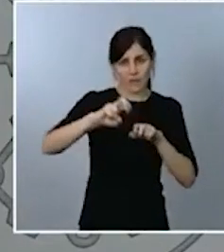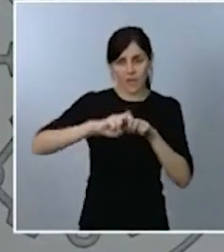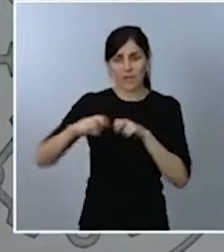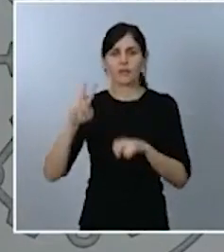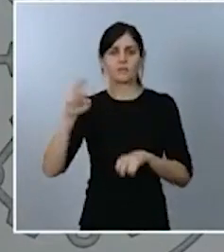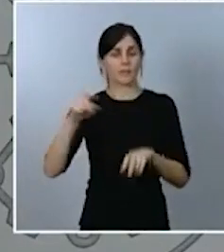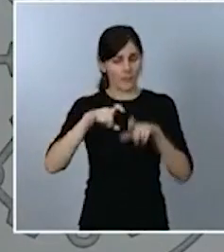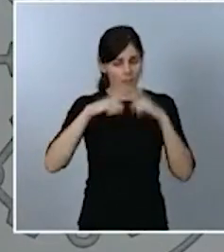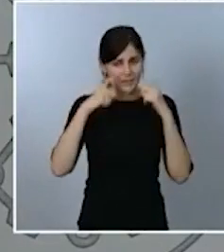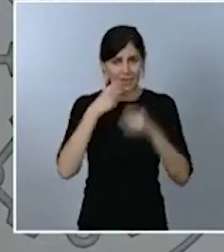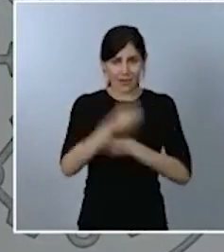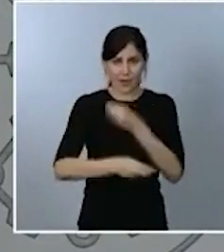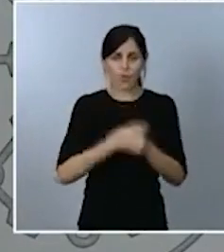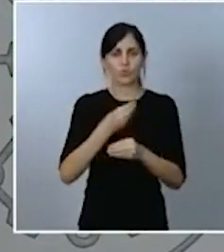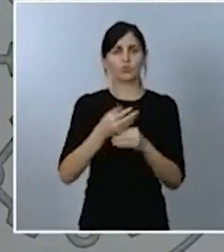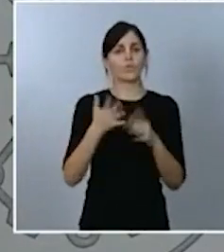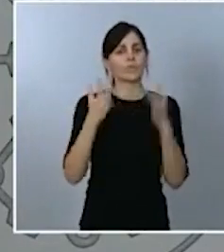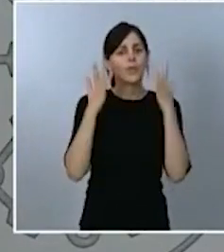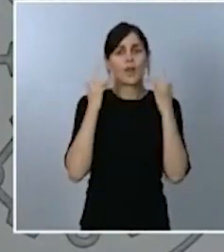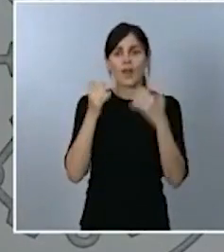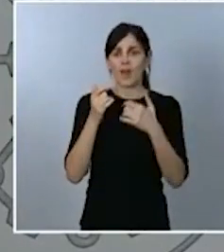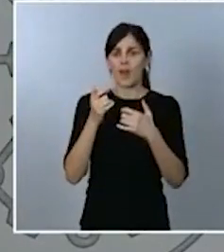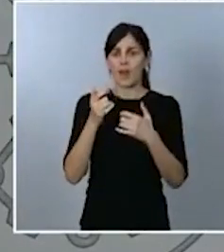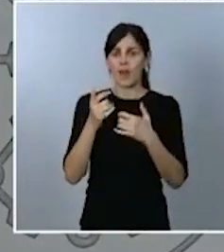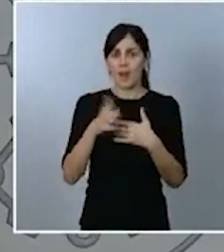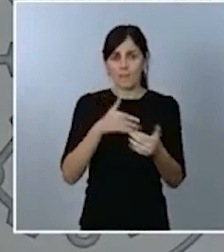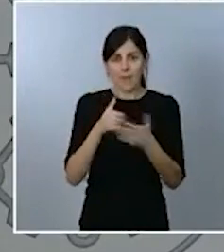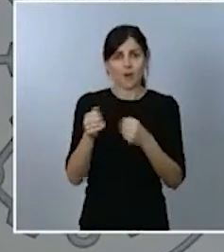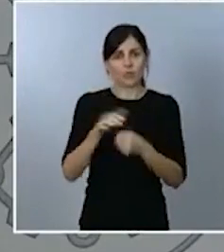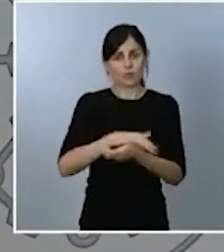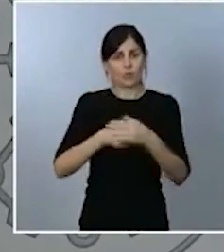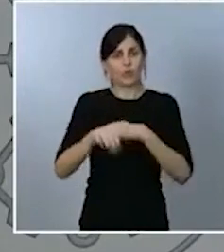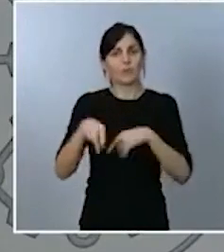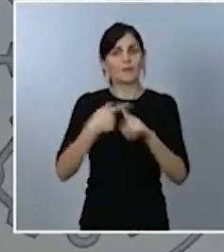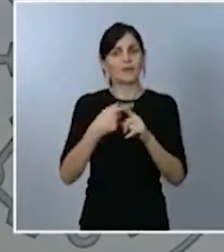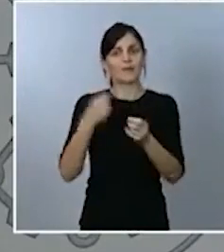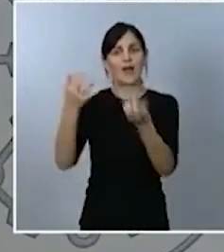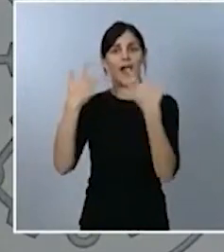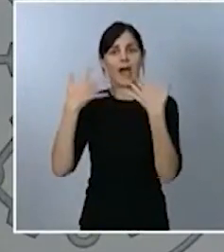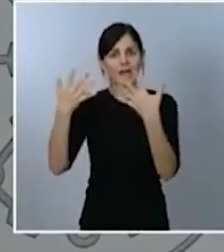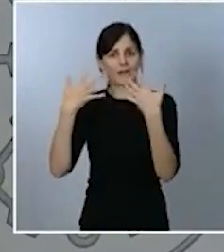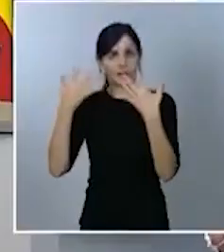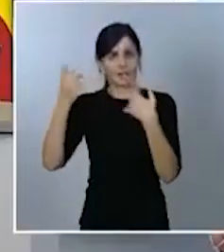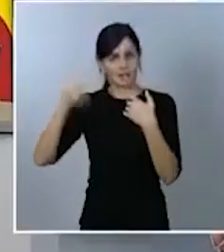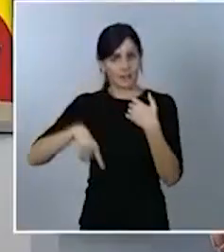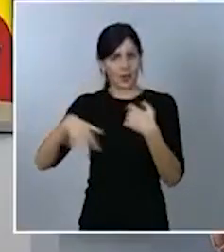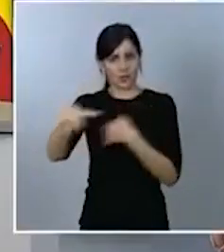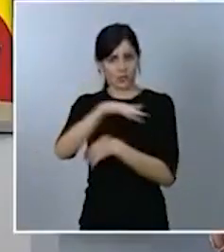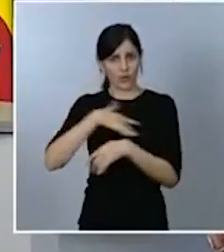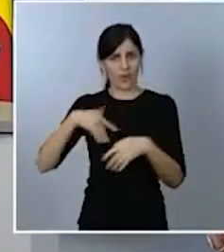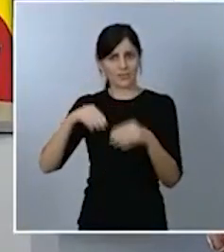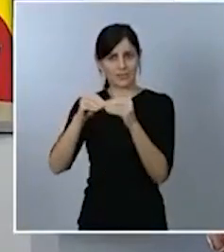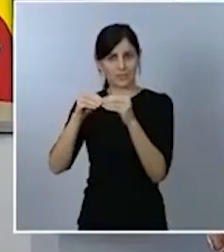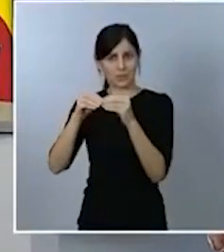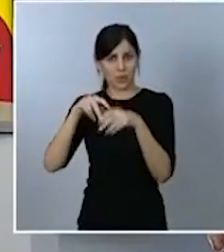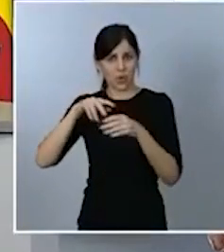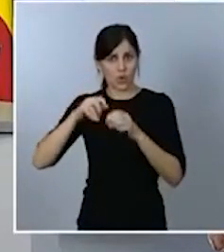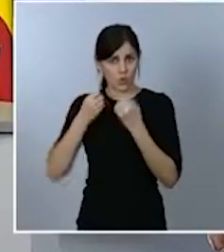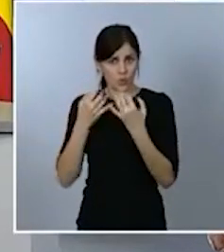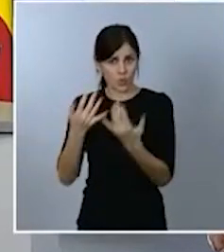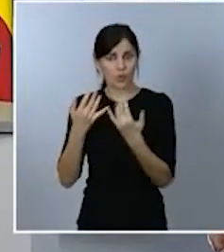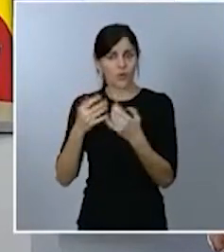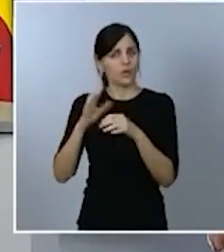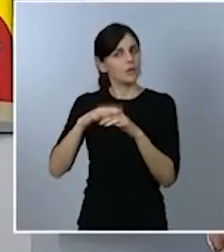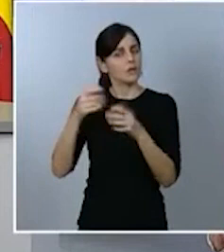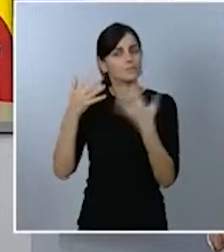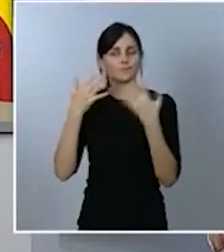lavado de manos también la aireación de los espacios comunes compartidos en definitiva tenemos que insistir sobre estas medidas